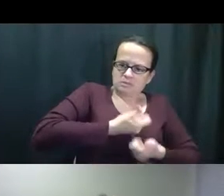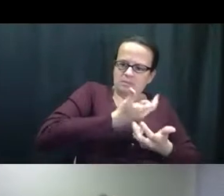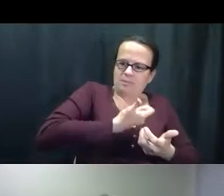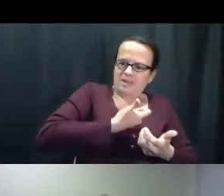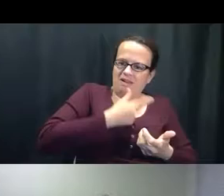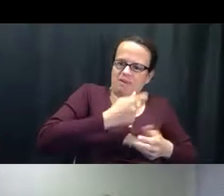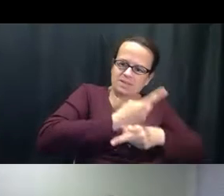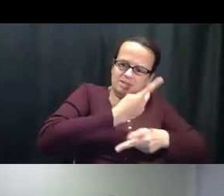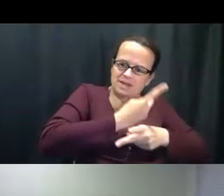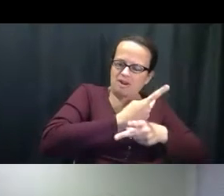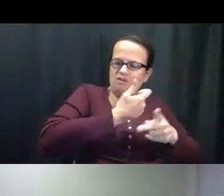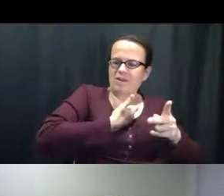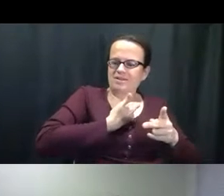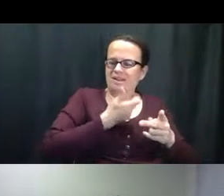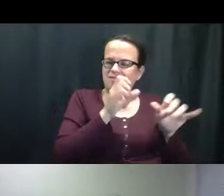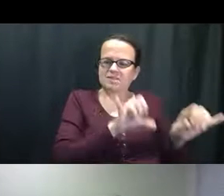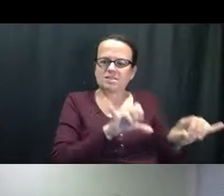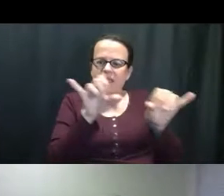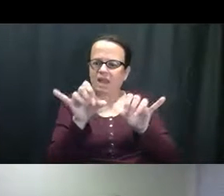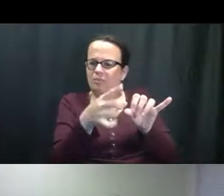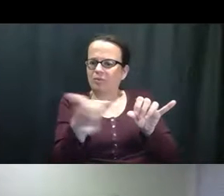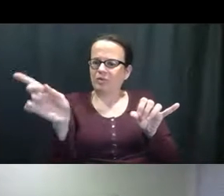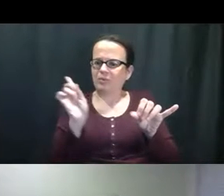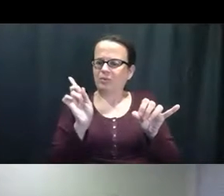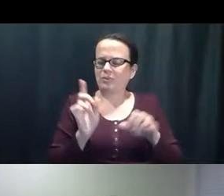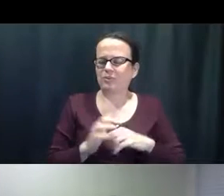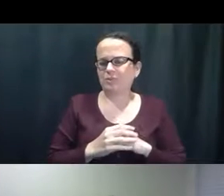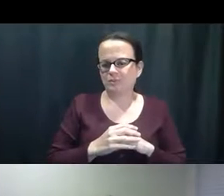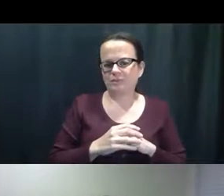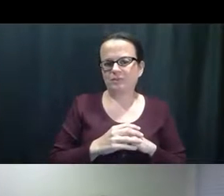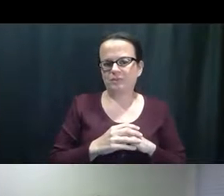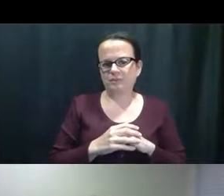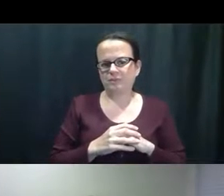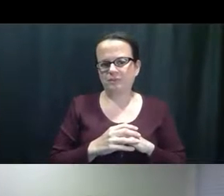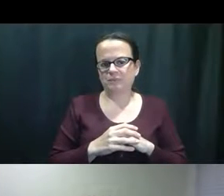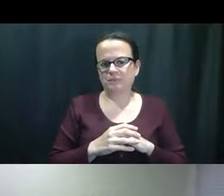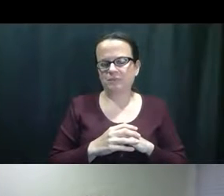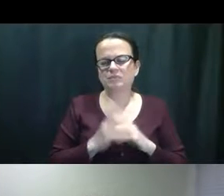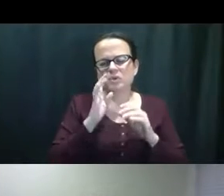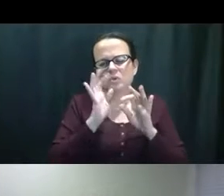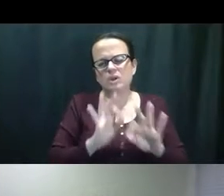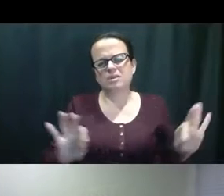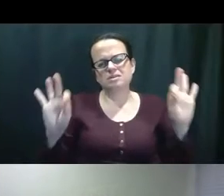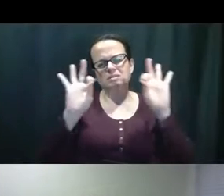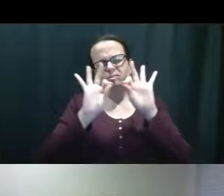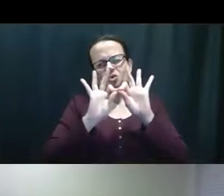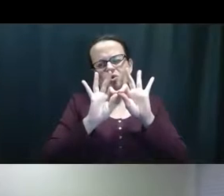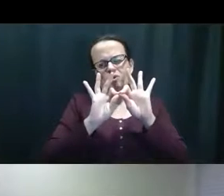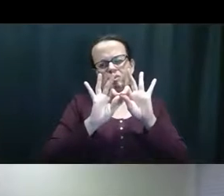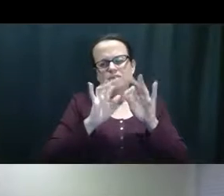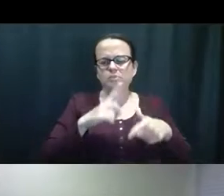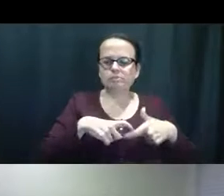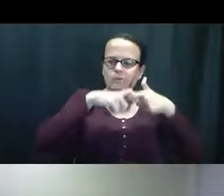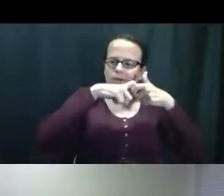personas, entonces yo tengo que cuidarme a mí misma y lo mismo debe ser usted. Así que si usted.